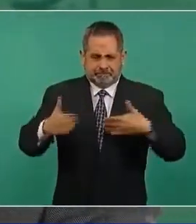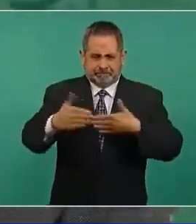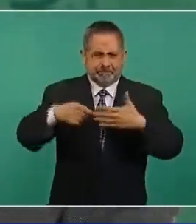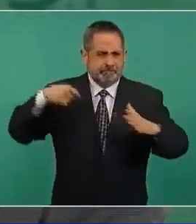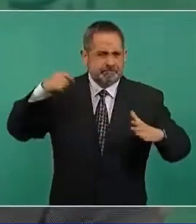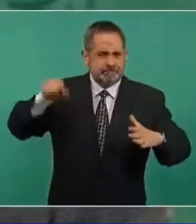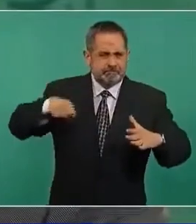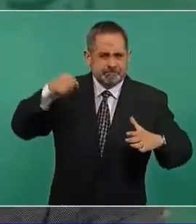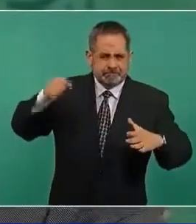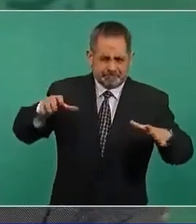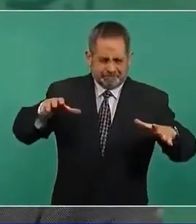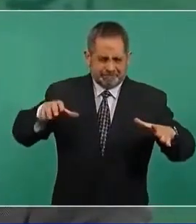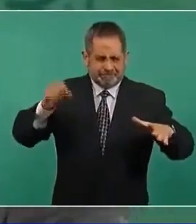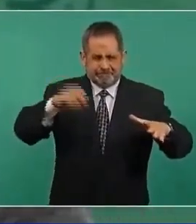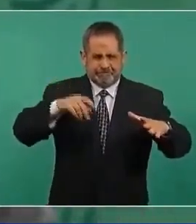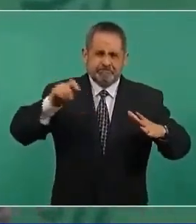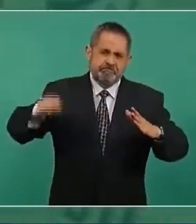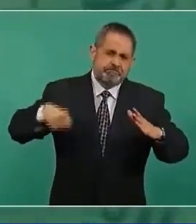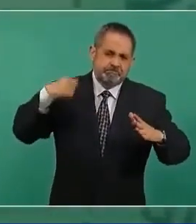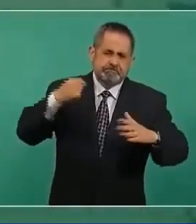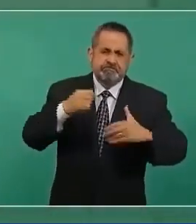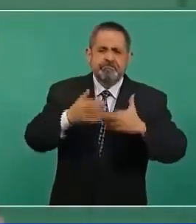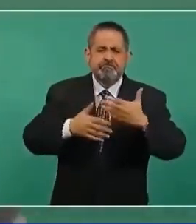se les da vuelta.